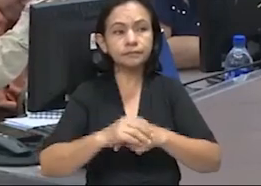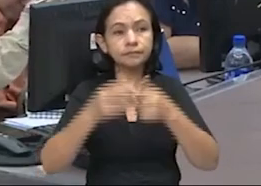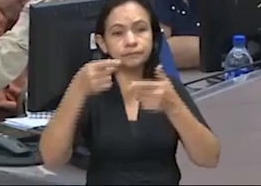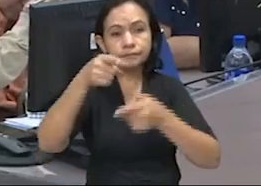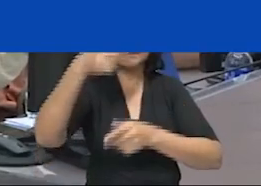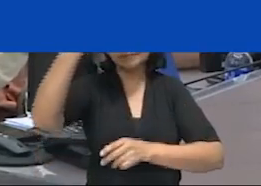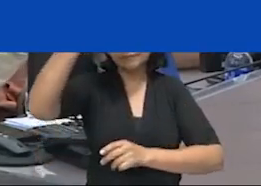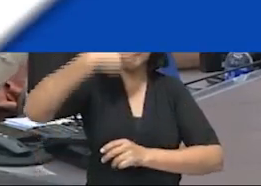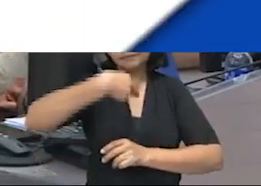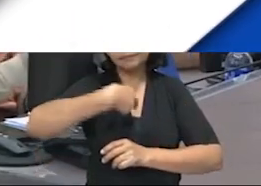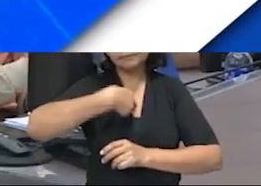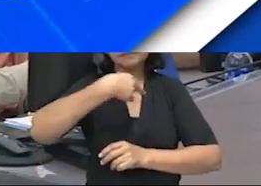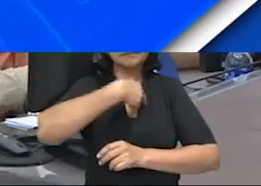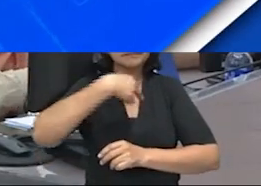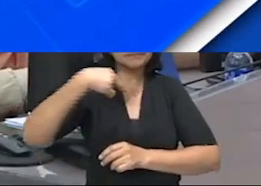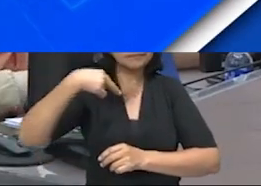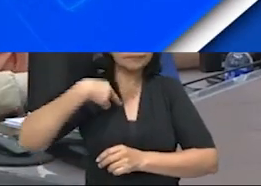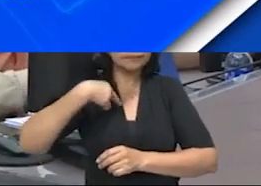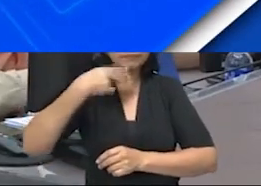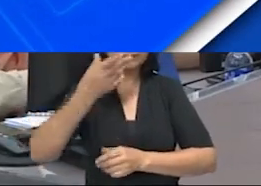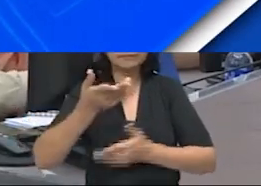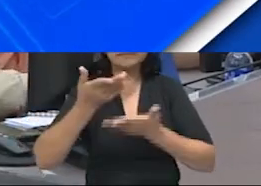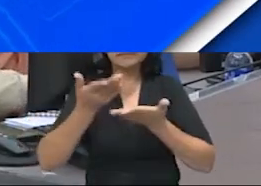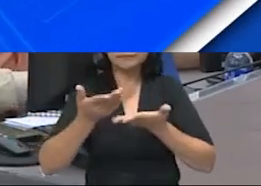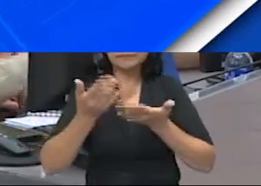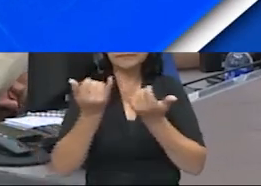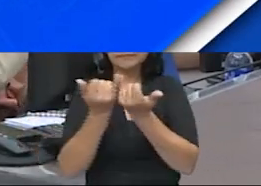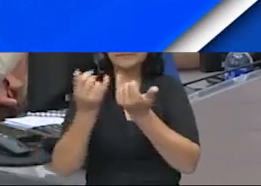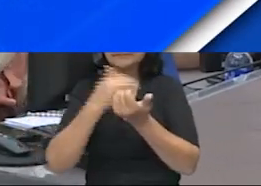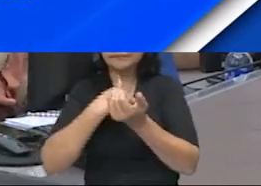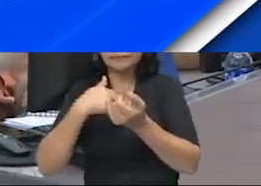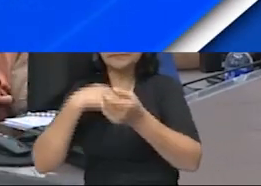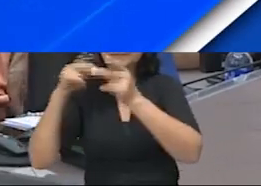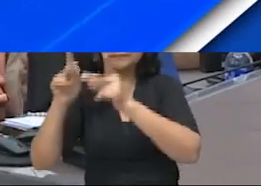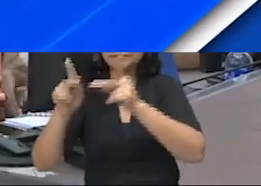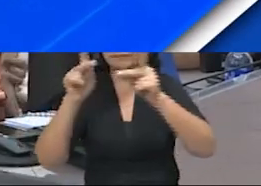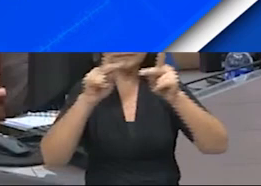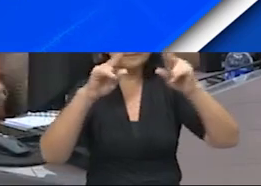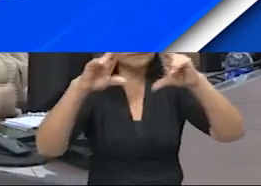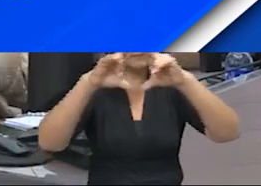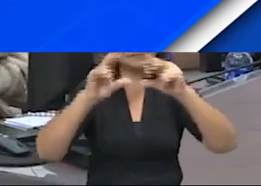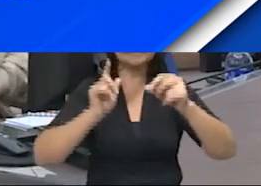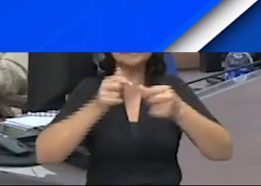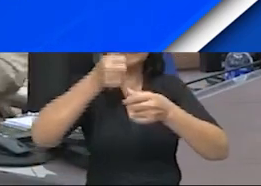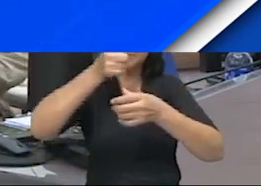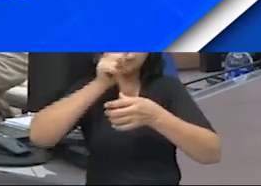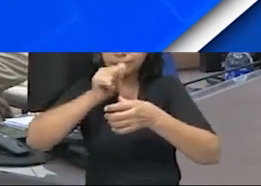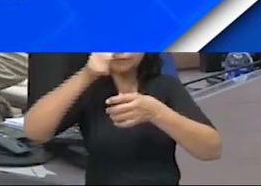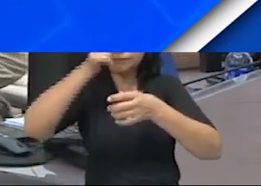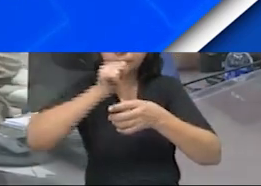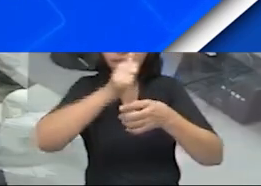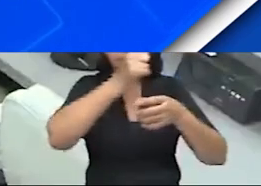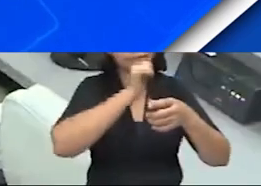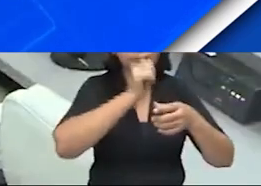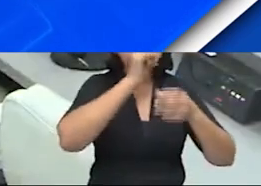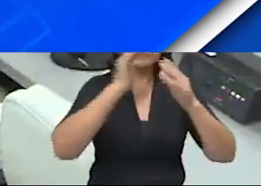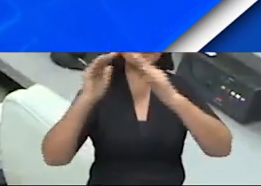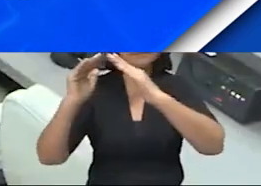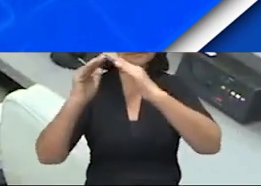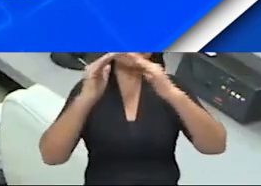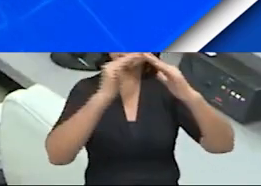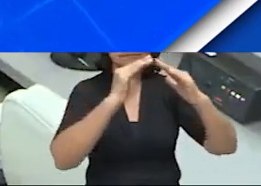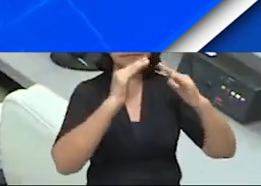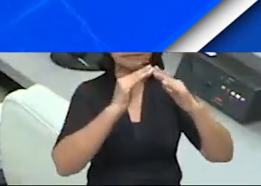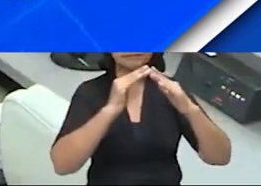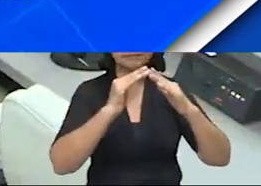La Asamblea Nacional instó a la Comisión de Asuntos Exteriores y Comisión de Producción, Economía y Presupuesto a